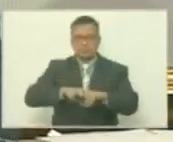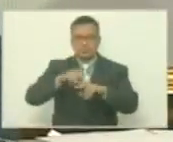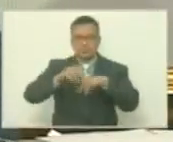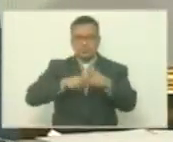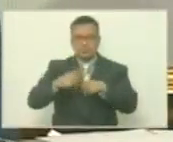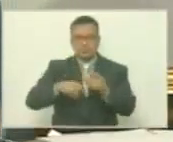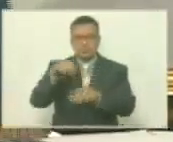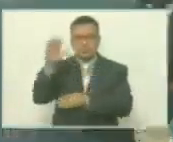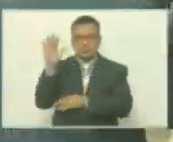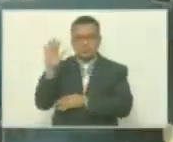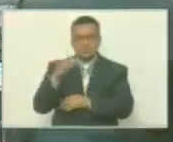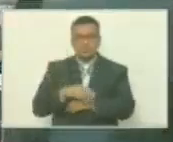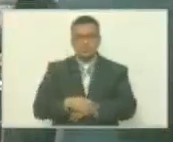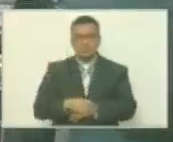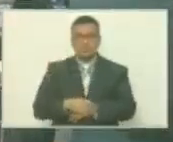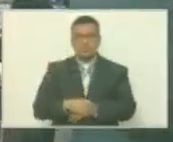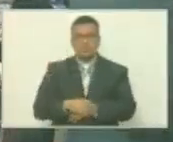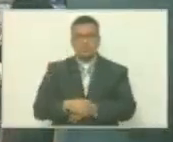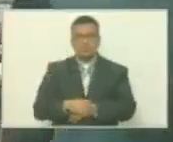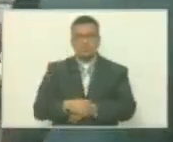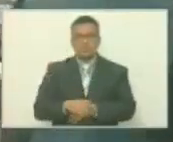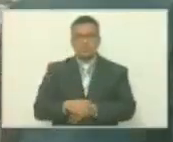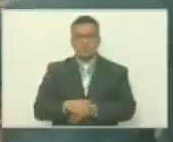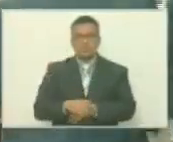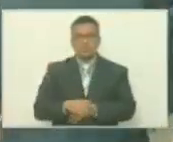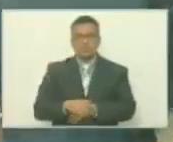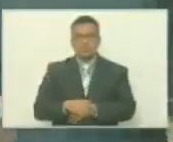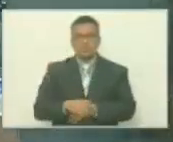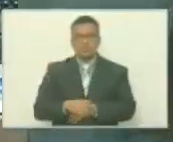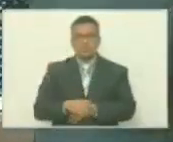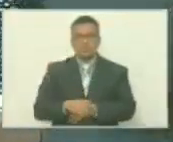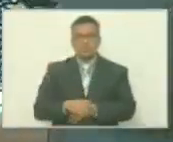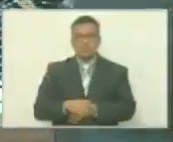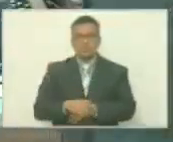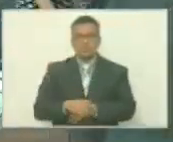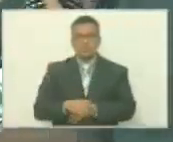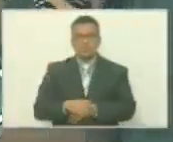proceder a la juramentación. Gracias. Gracias.